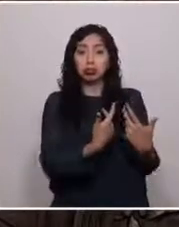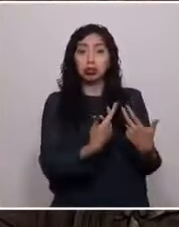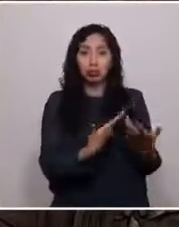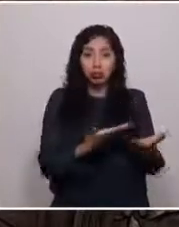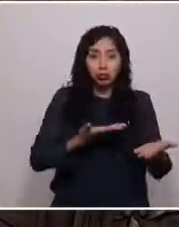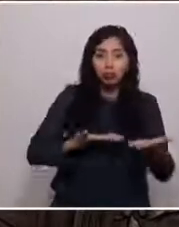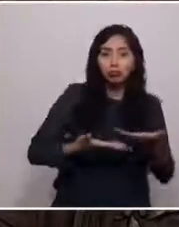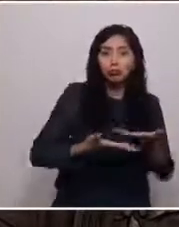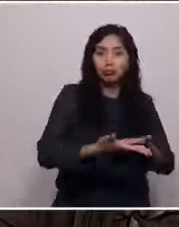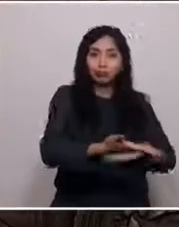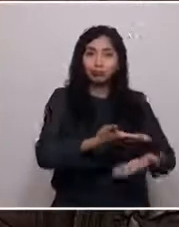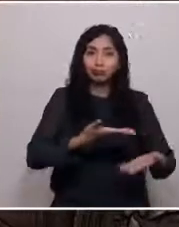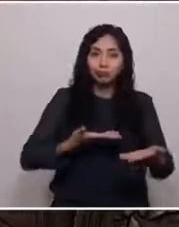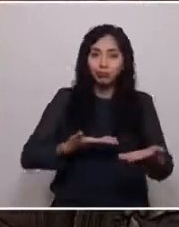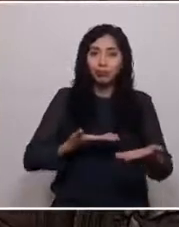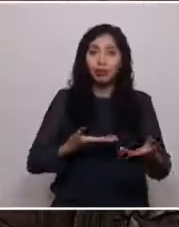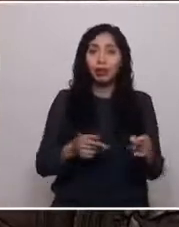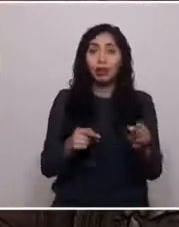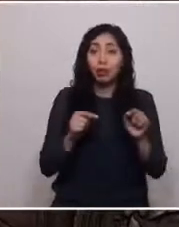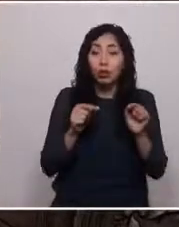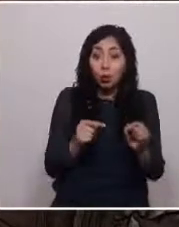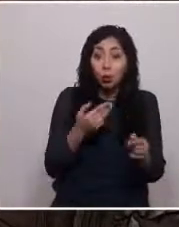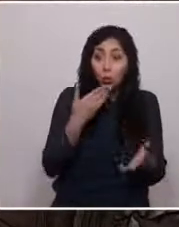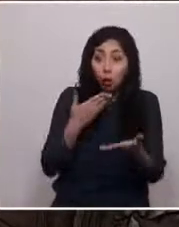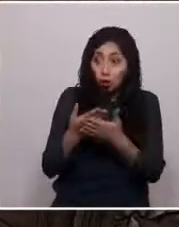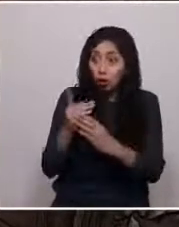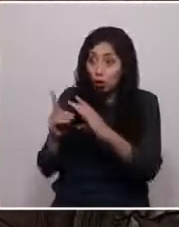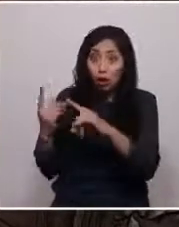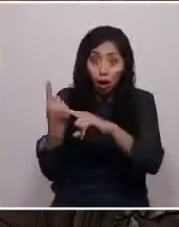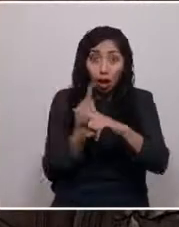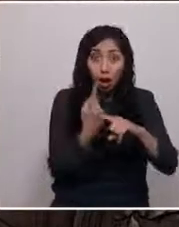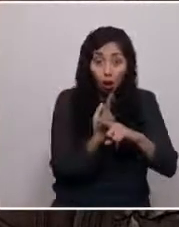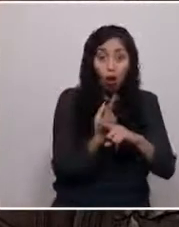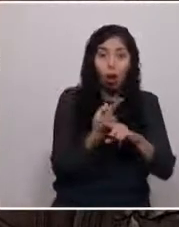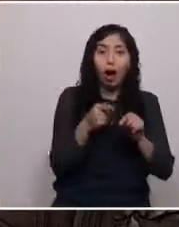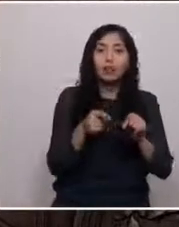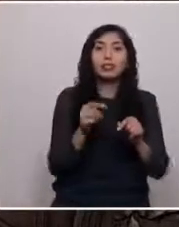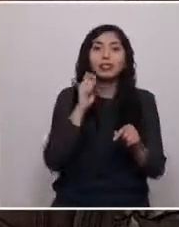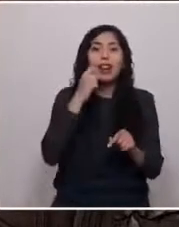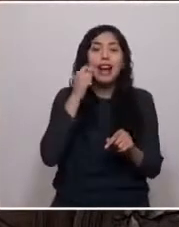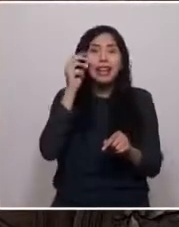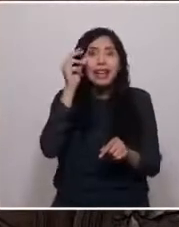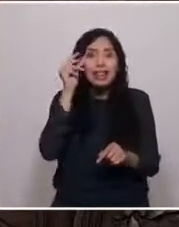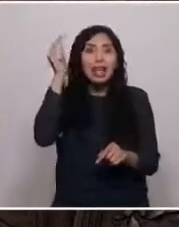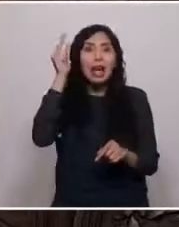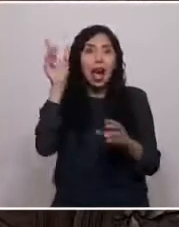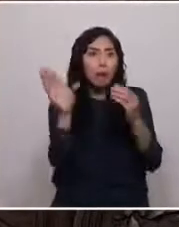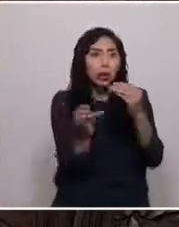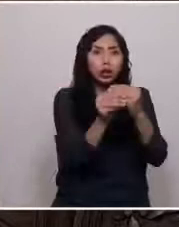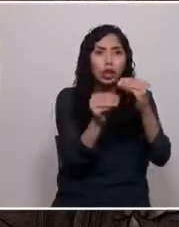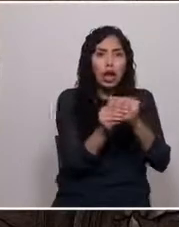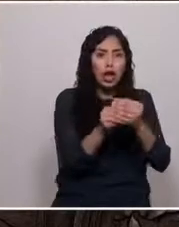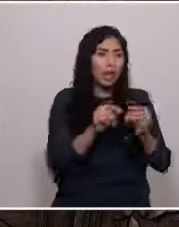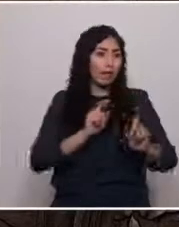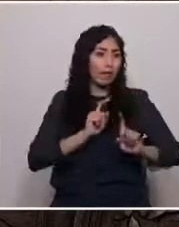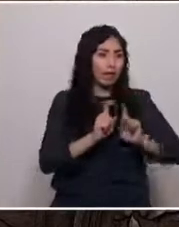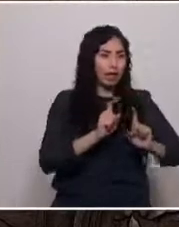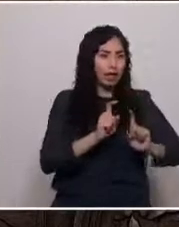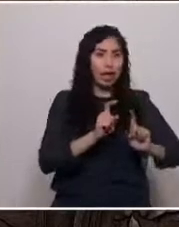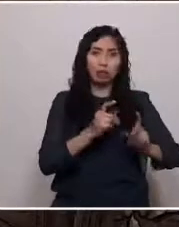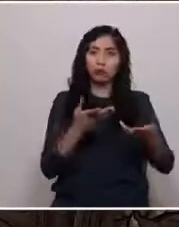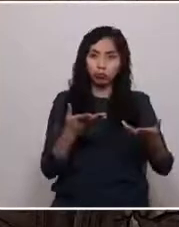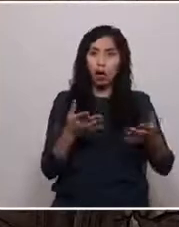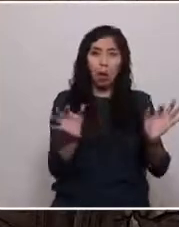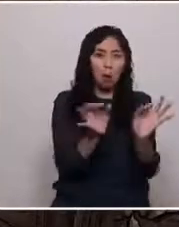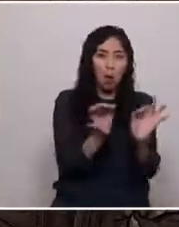razonable se traducirá, en consecuencia, en aportar ideas, defenderlas y confrontarlas, con el